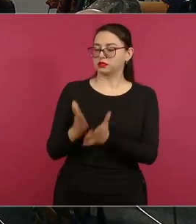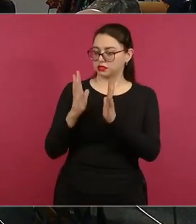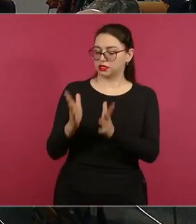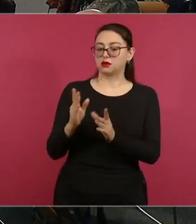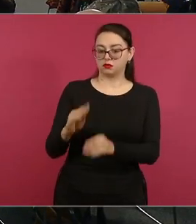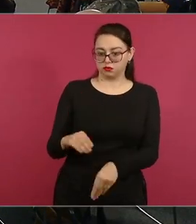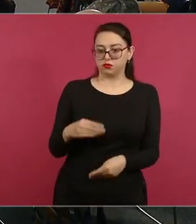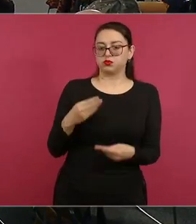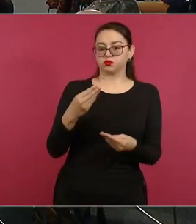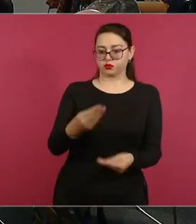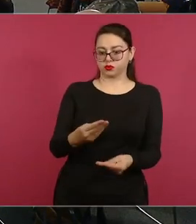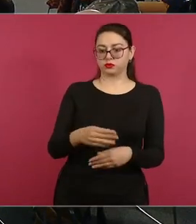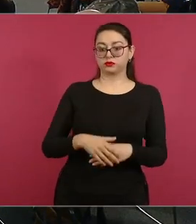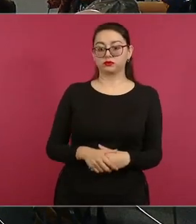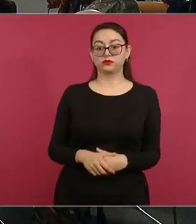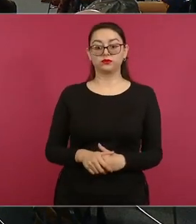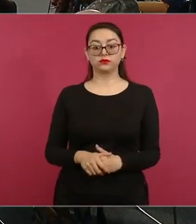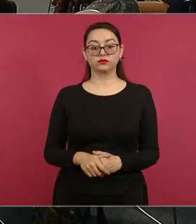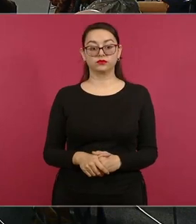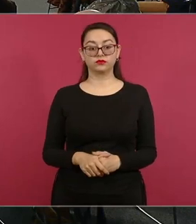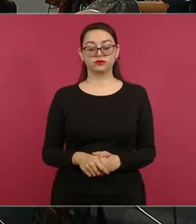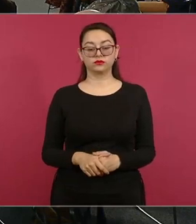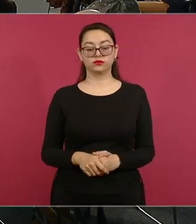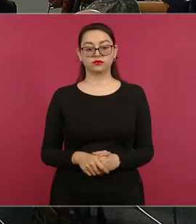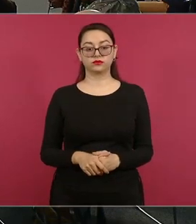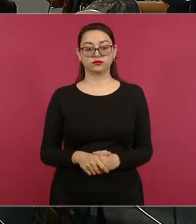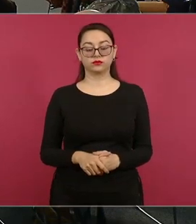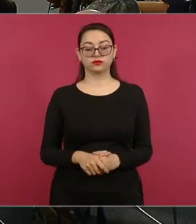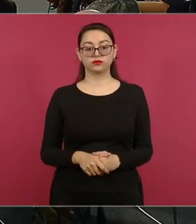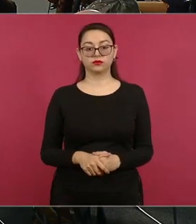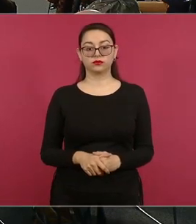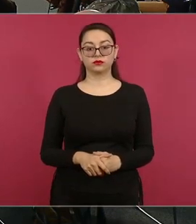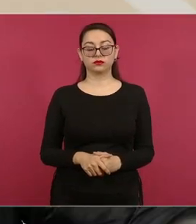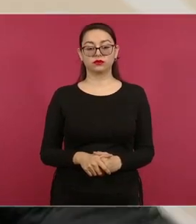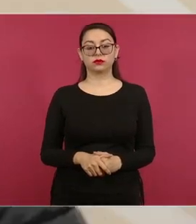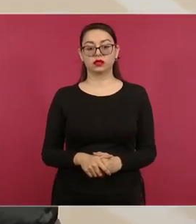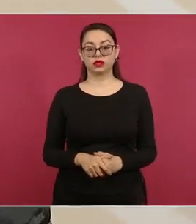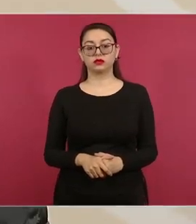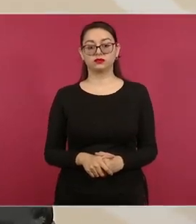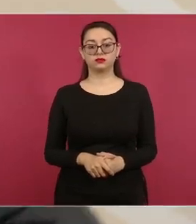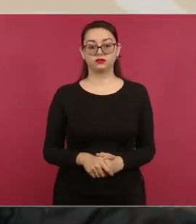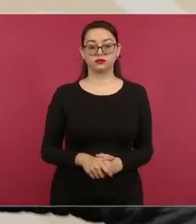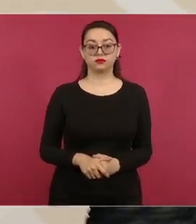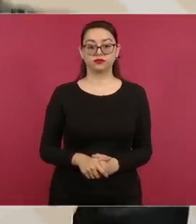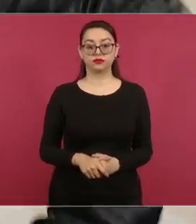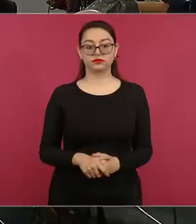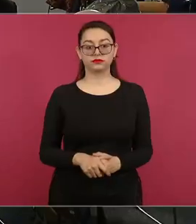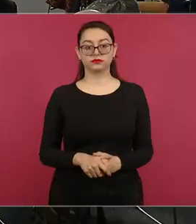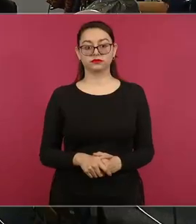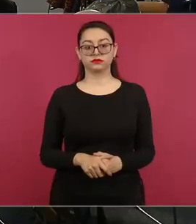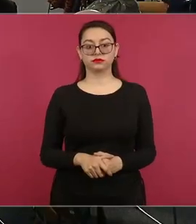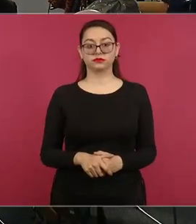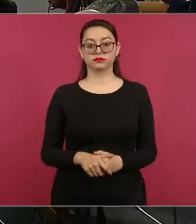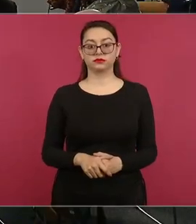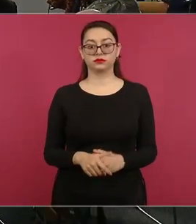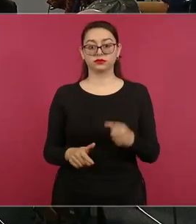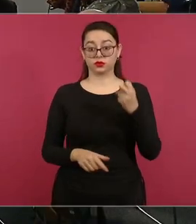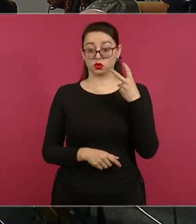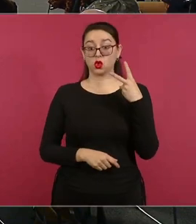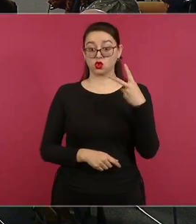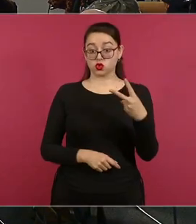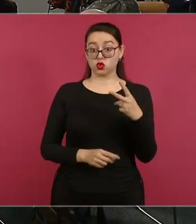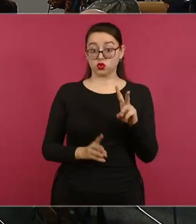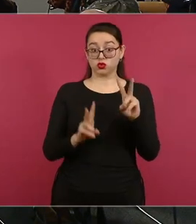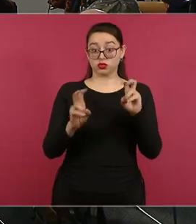constitucional y el decreto por la no violencia hacia los animales. Así es. Está ese pendiente. Son esas dos cosas,